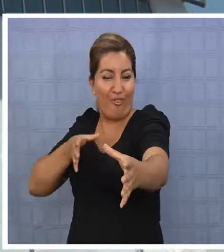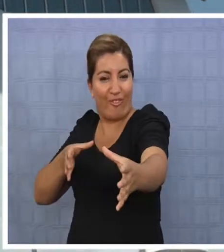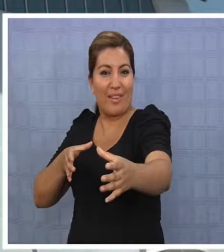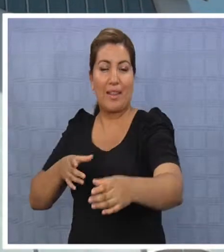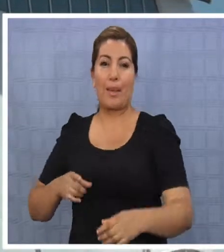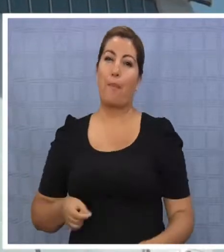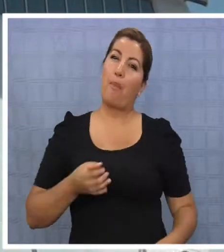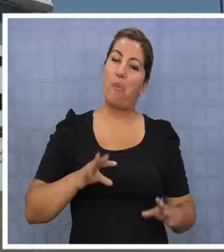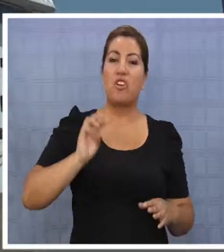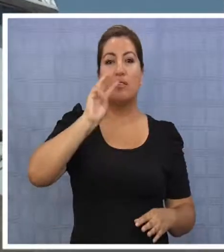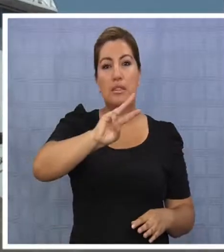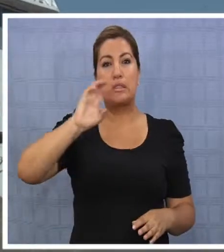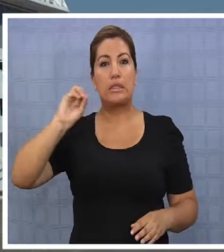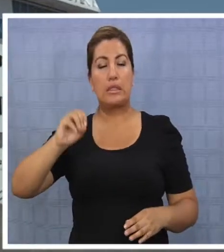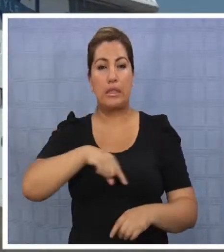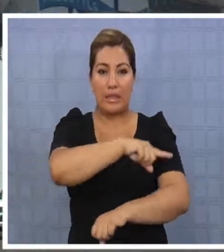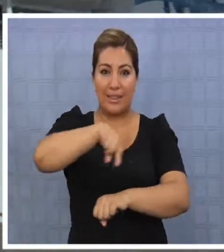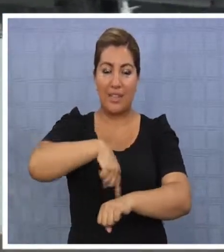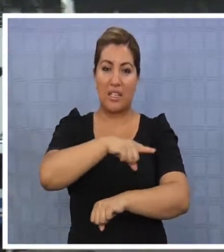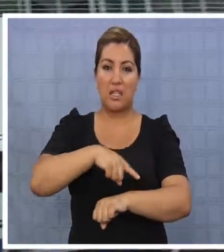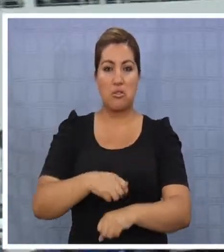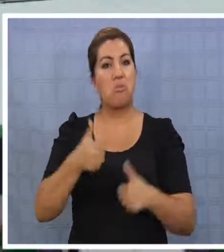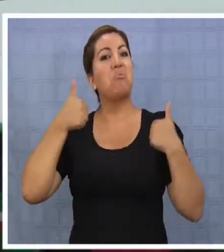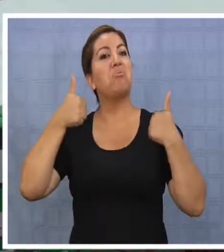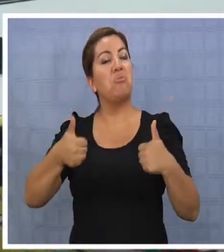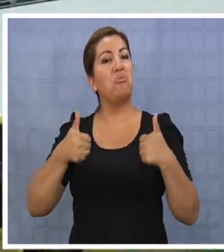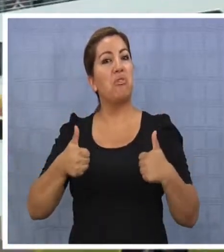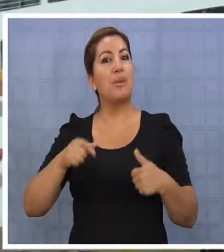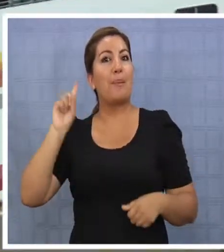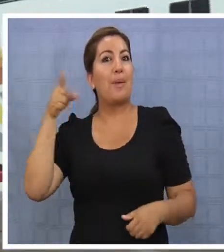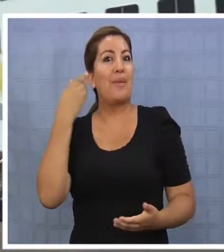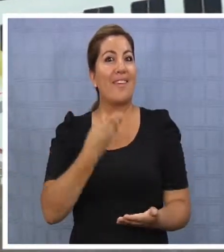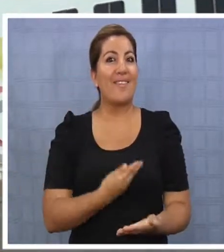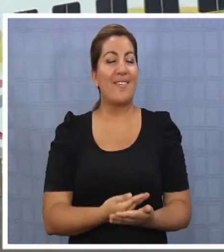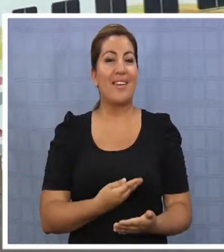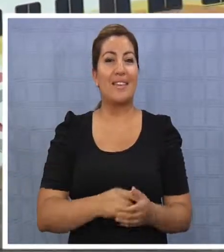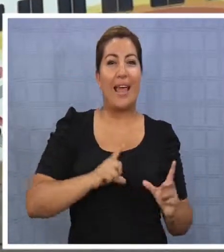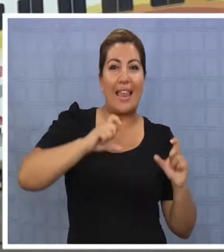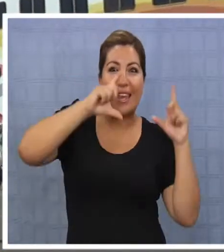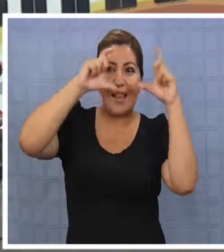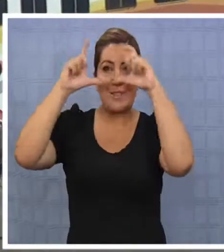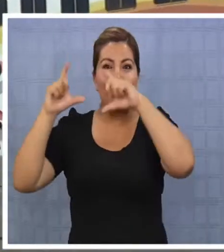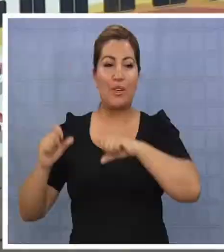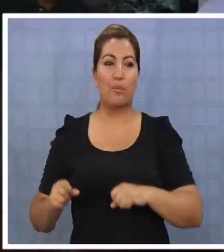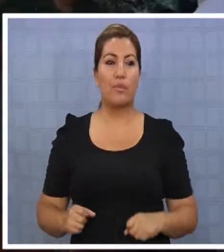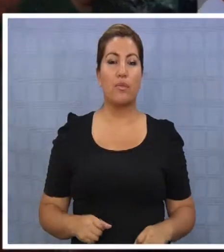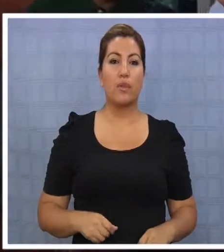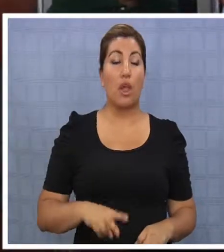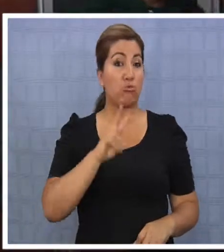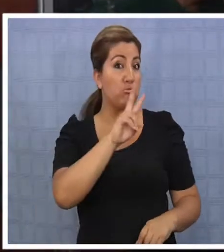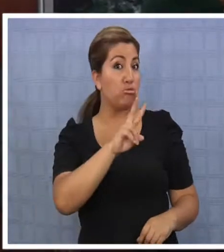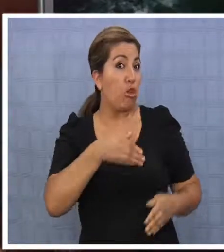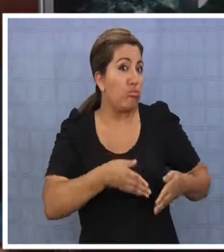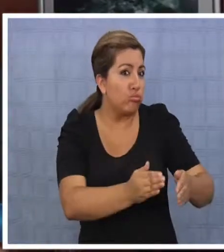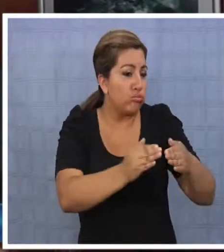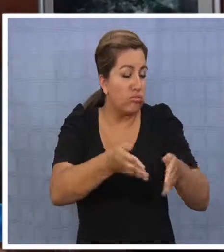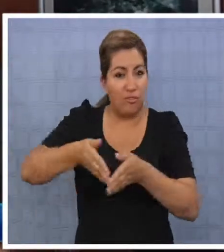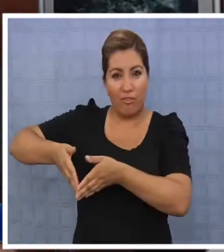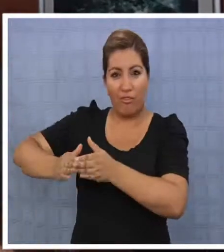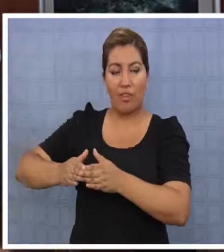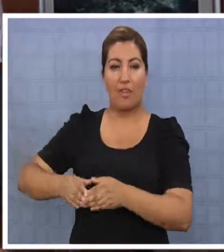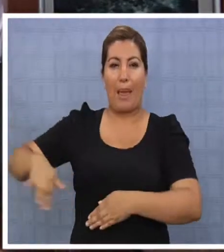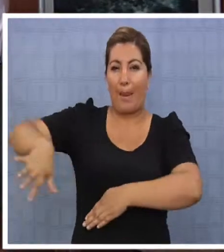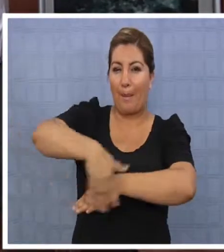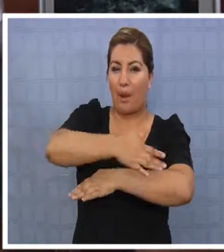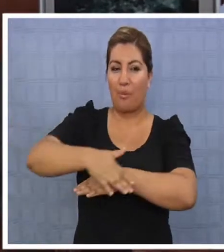buques permanecerá en la ciudad por 30 horas, un hecho positivo e inédito para el turismo. Vamos a tener dos, que es algo inédito también para